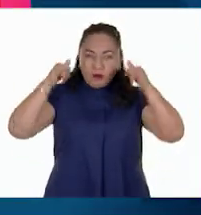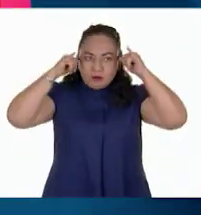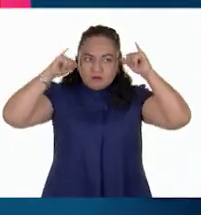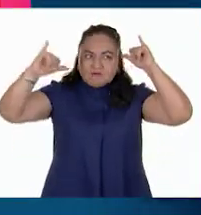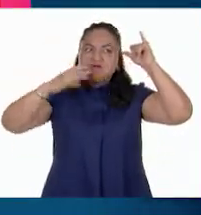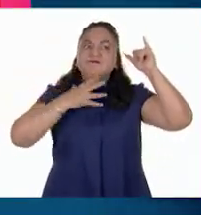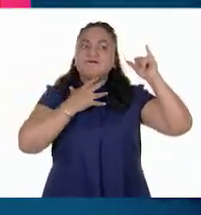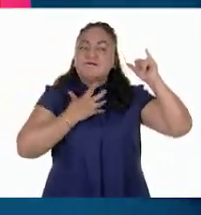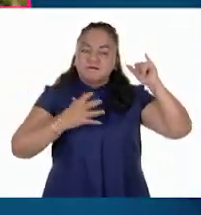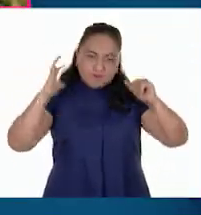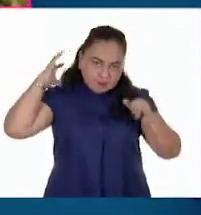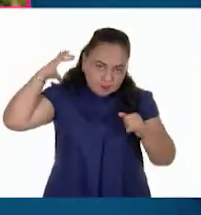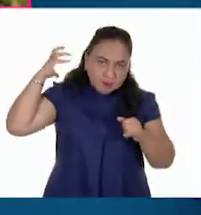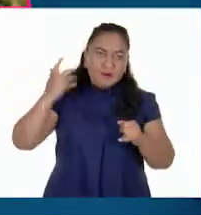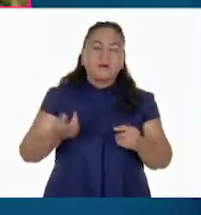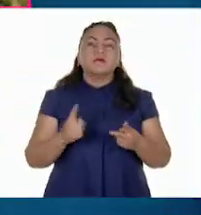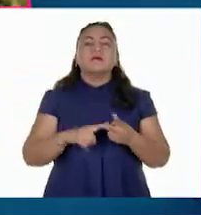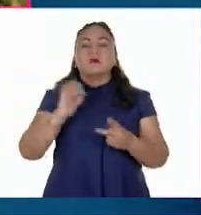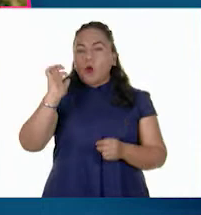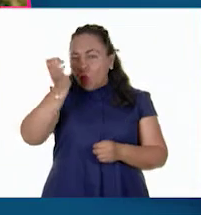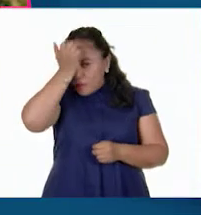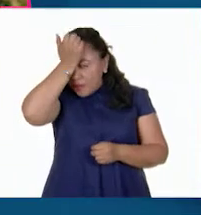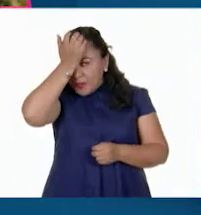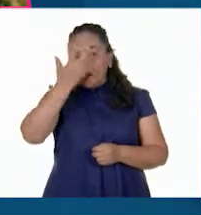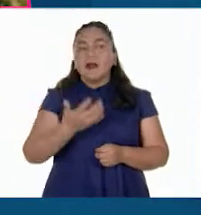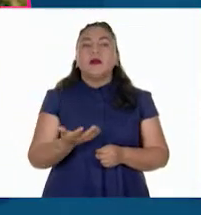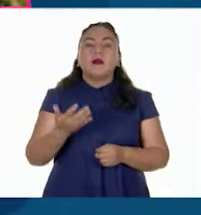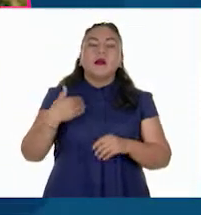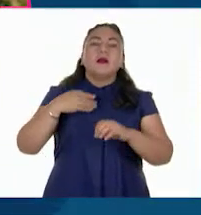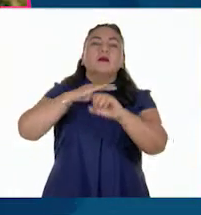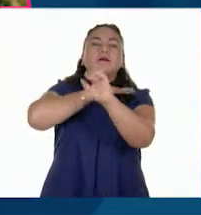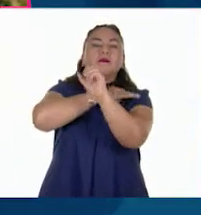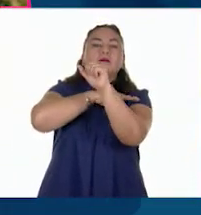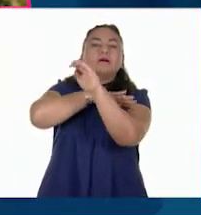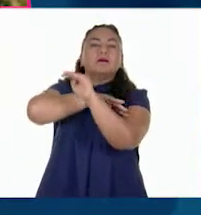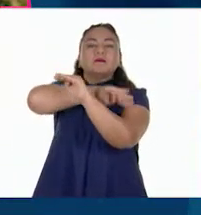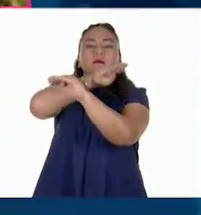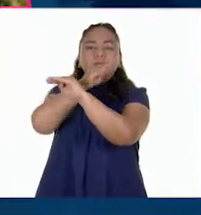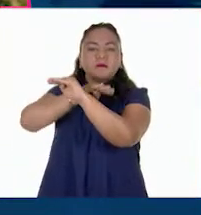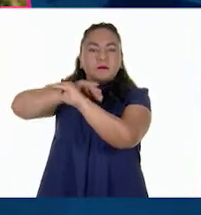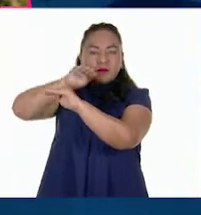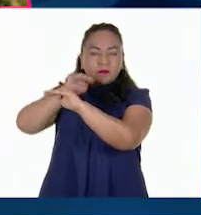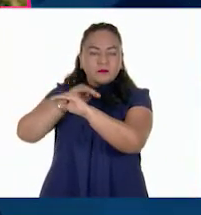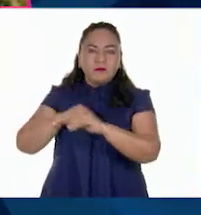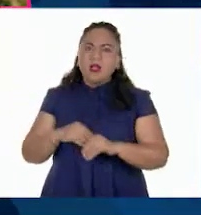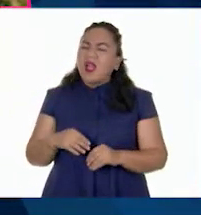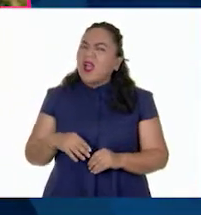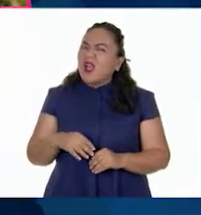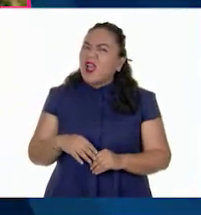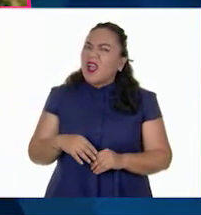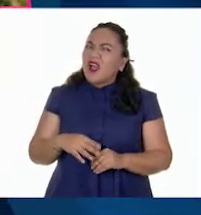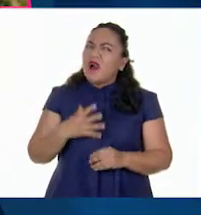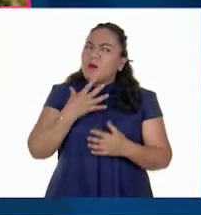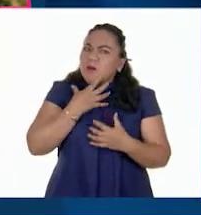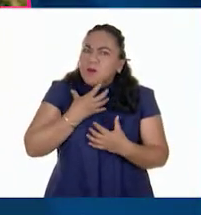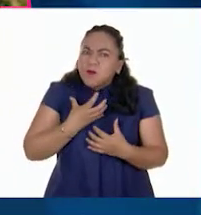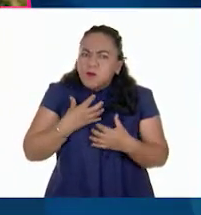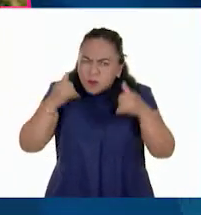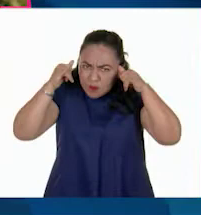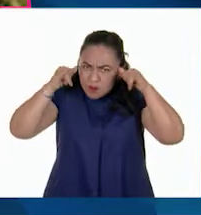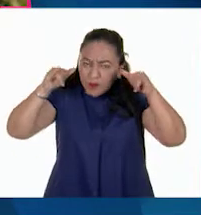las ovejas y los camellos. ¿Búfalos y camellos? Así es. Además,